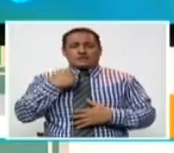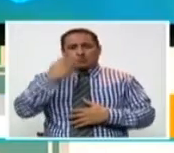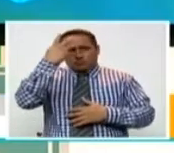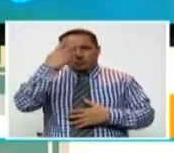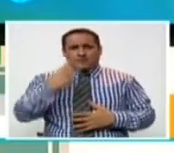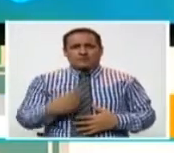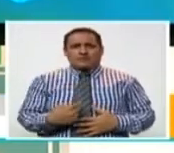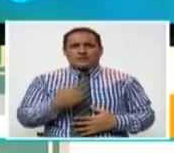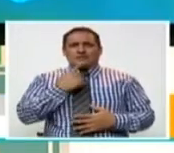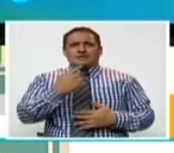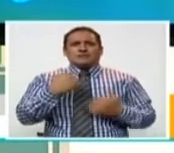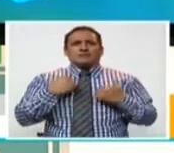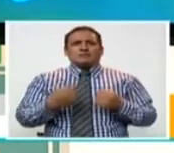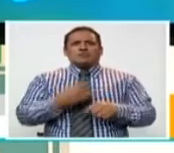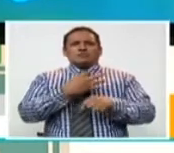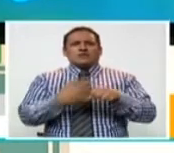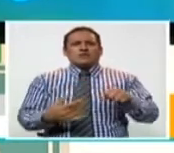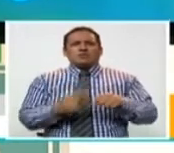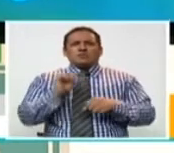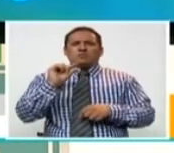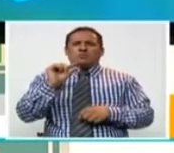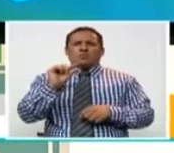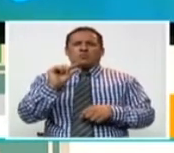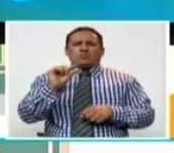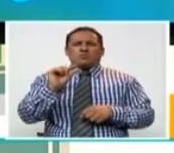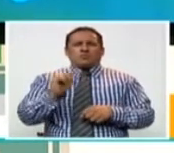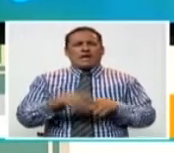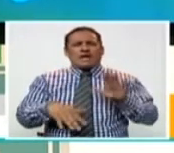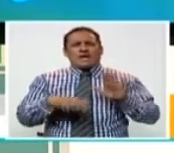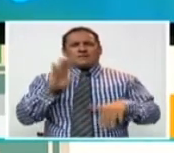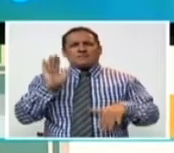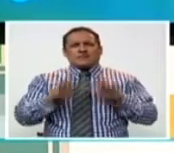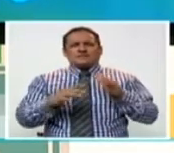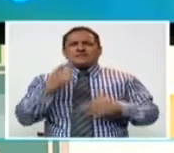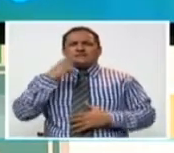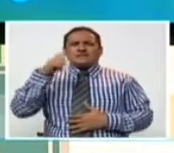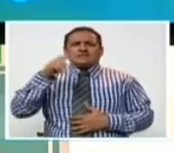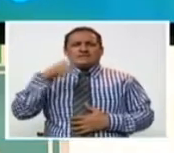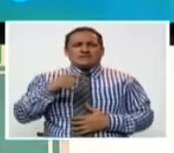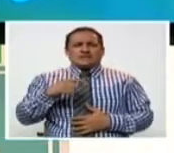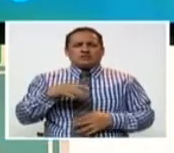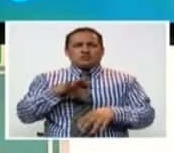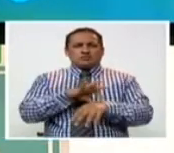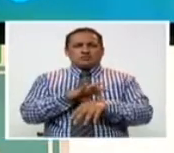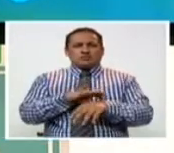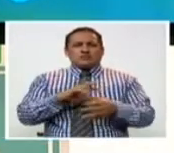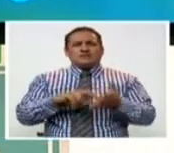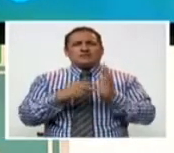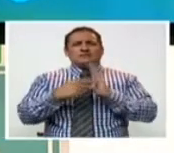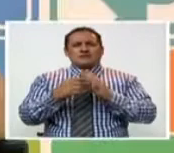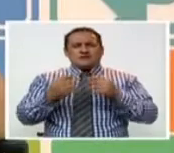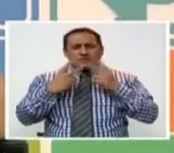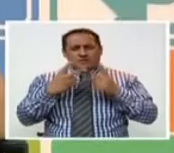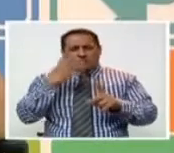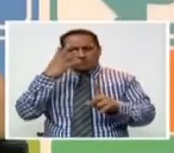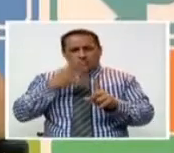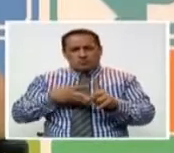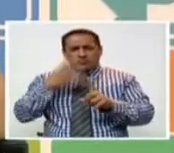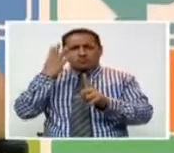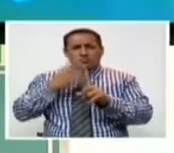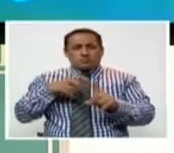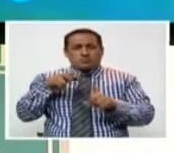tienen un perfil de tendencia al sangrado, pero muy leve. Raramente requieren tratamiento. Eso es raro de poder